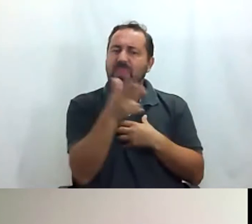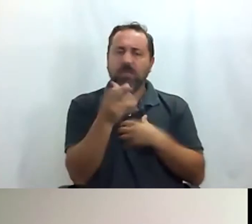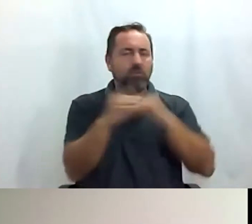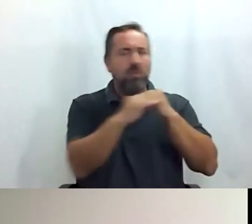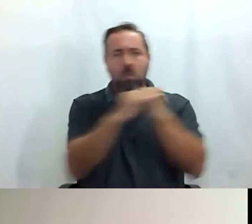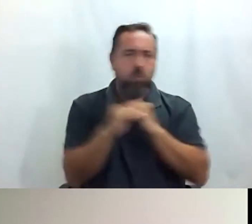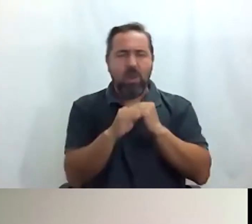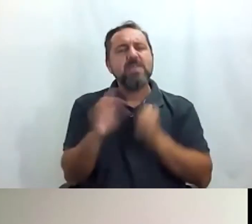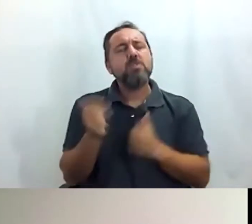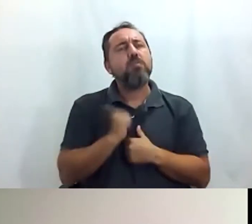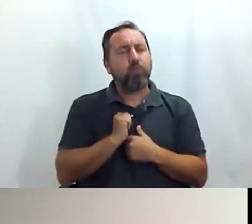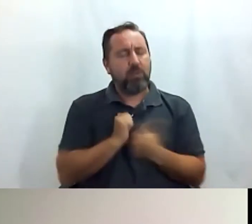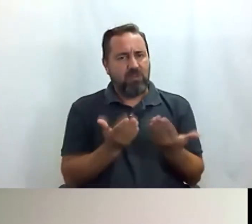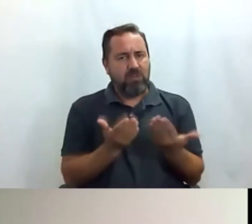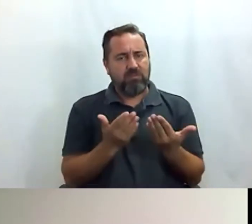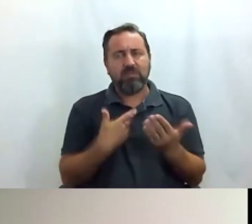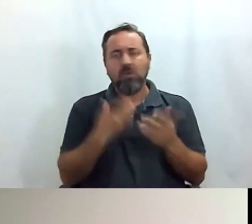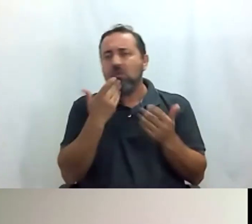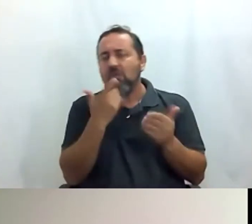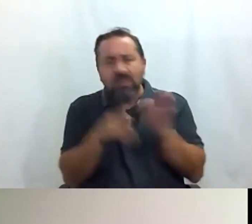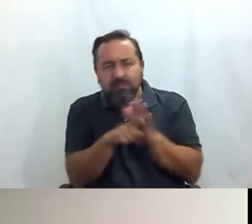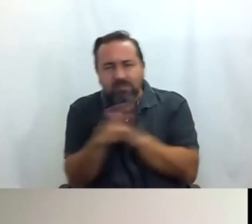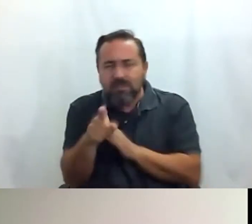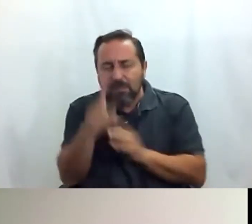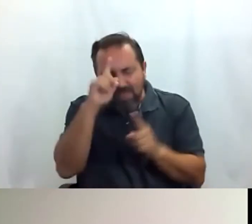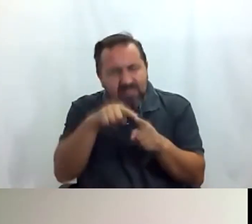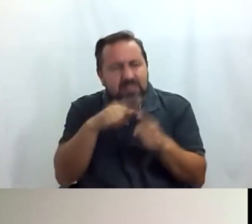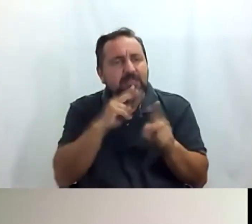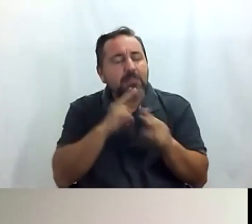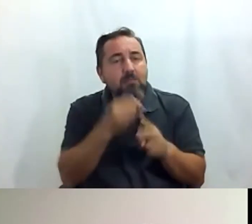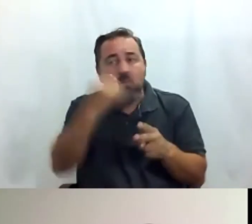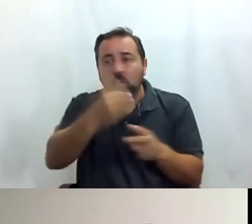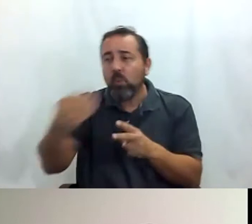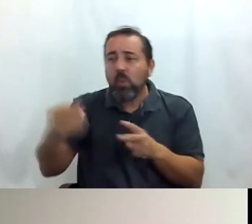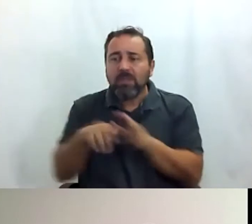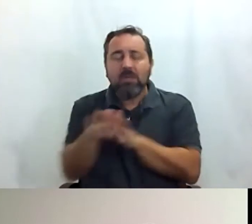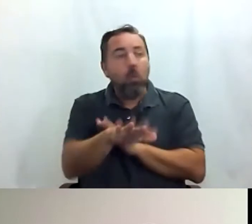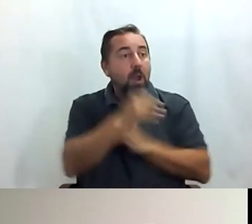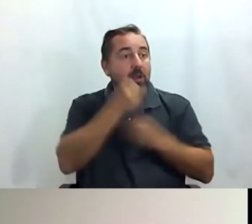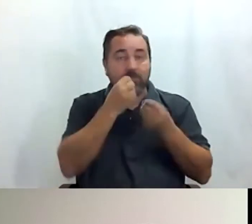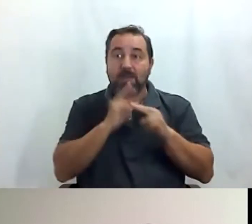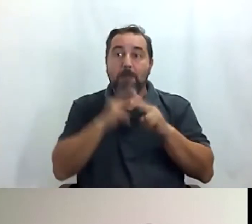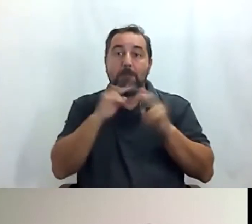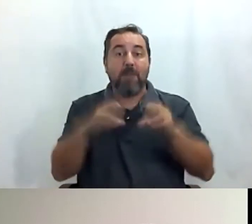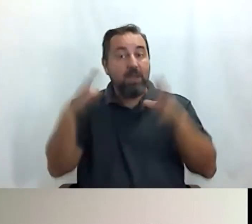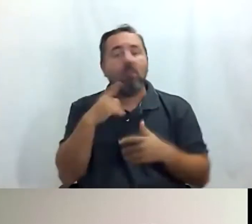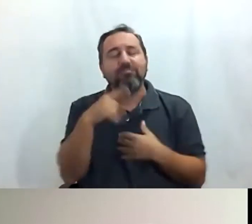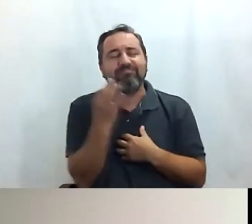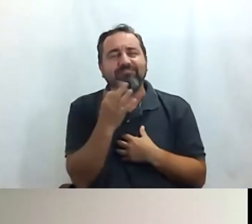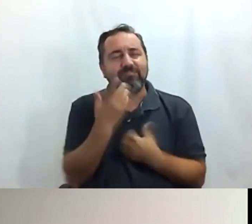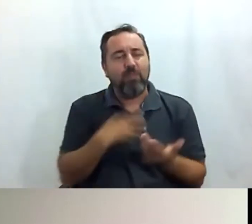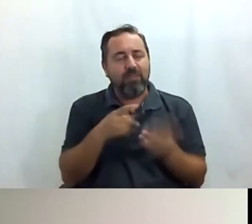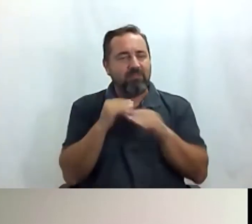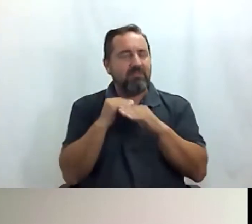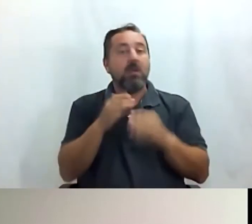las mismas oportunidades de conocer todos los rincones mágicos que tiene Madrid. Entonces de ahí la importancia que tiene para nosotros conseguir que